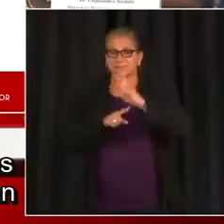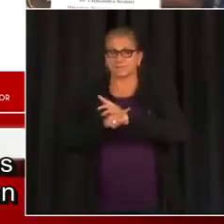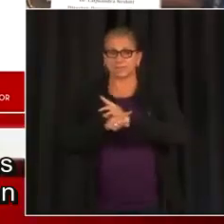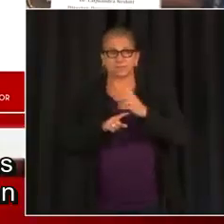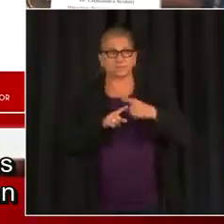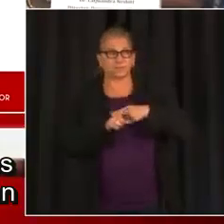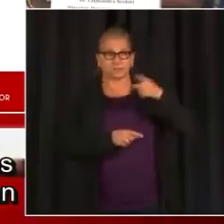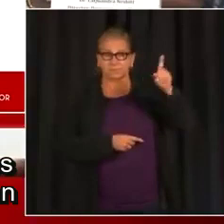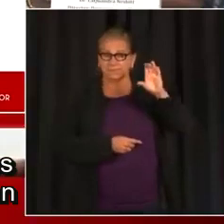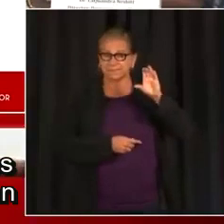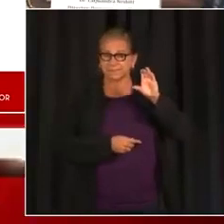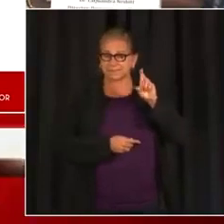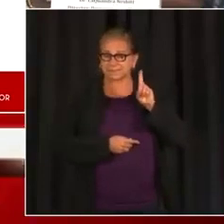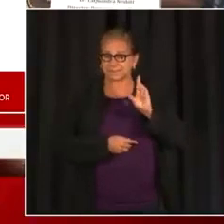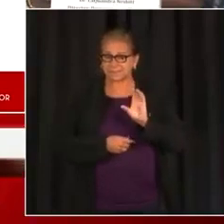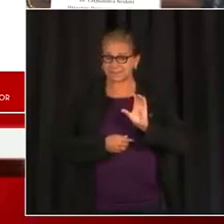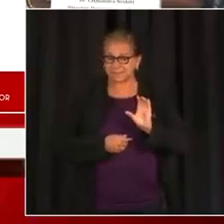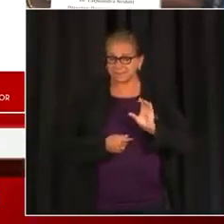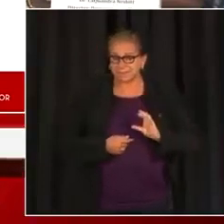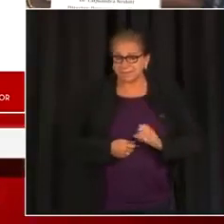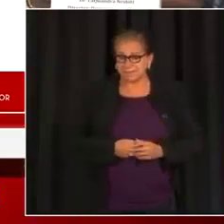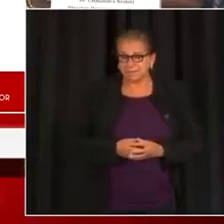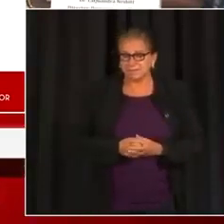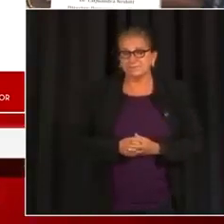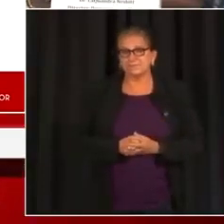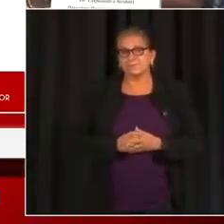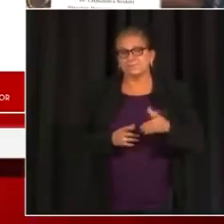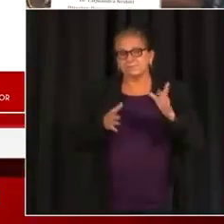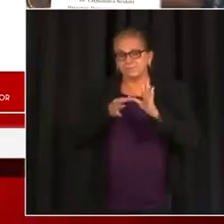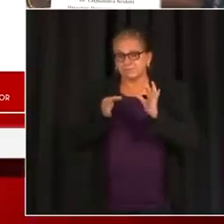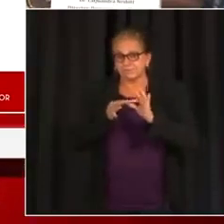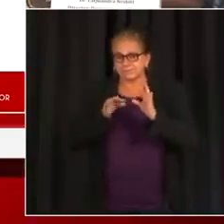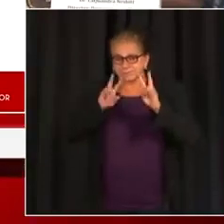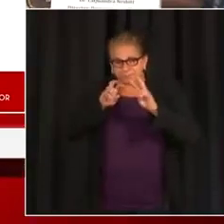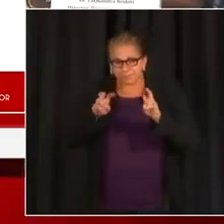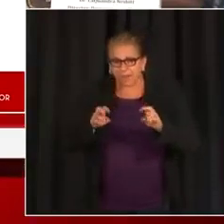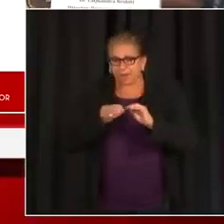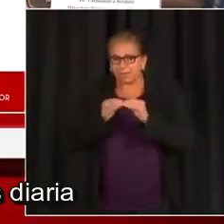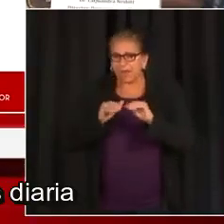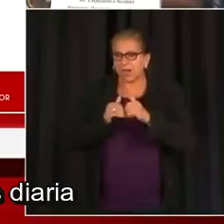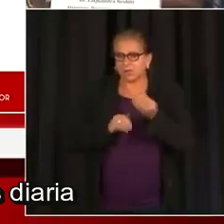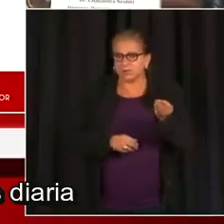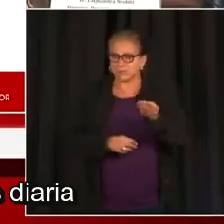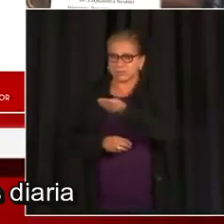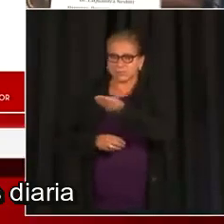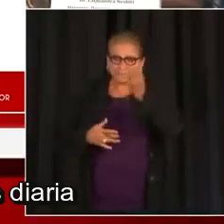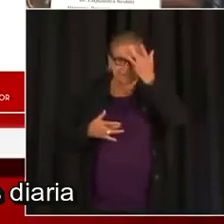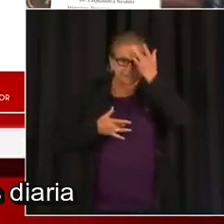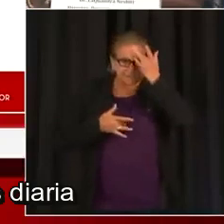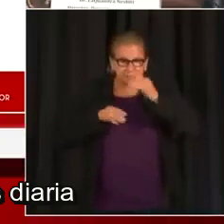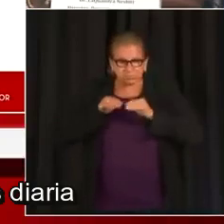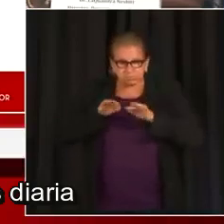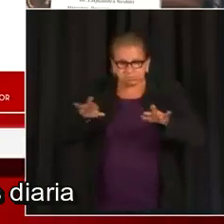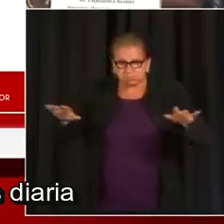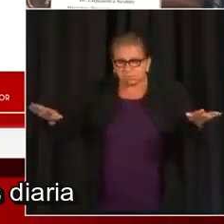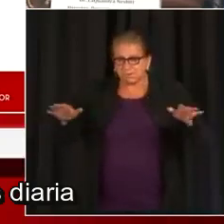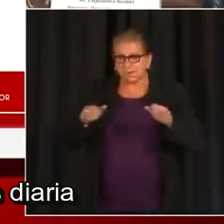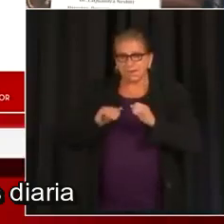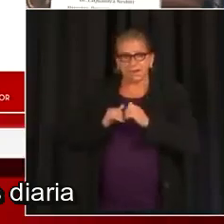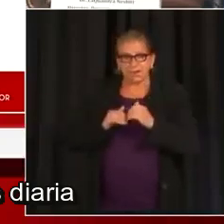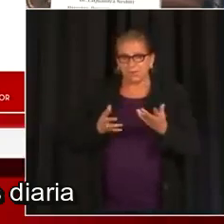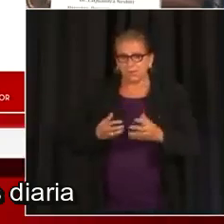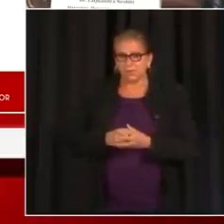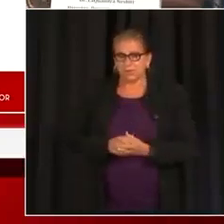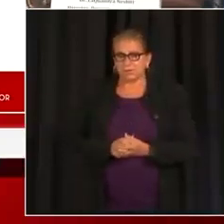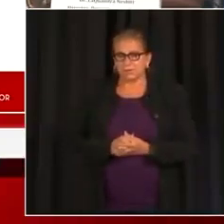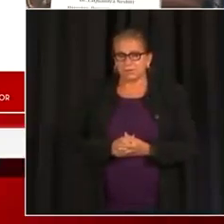antes de que los CDC crearan un servicio ininterrumpido enfocado en la transmisión y crearán métricas relacionadas con la tasa